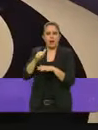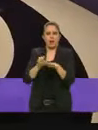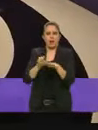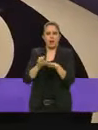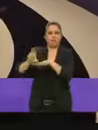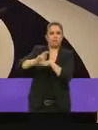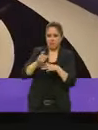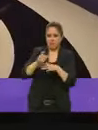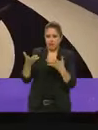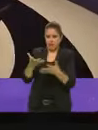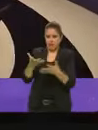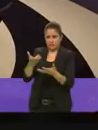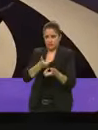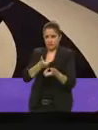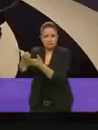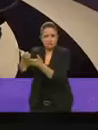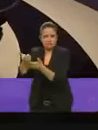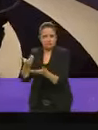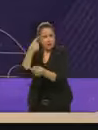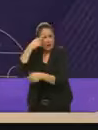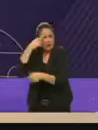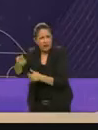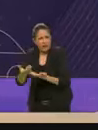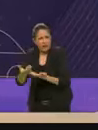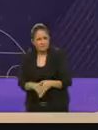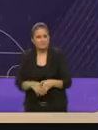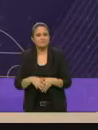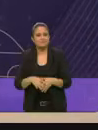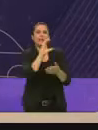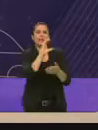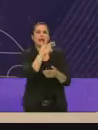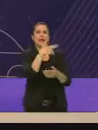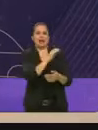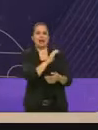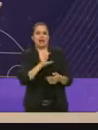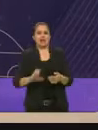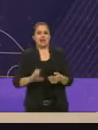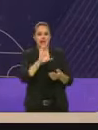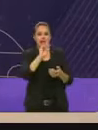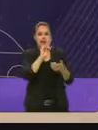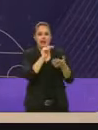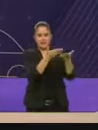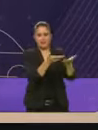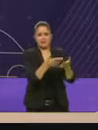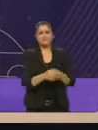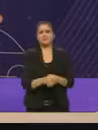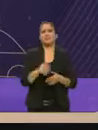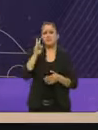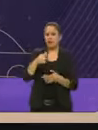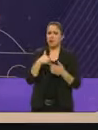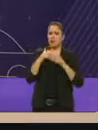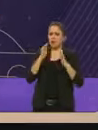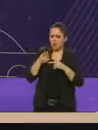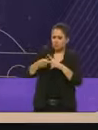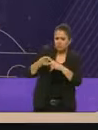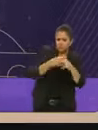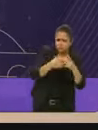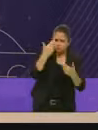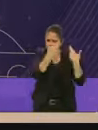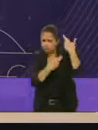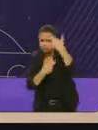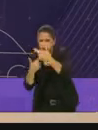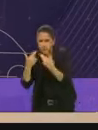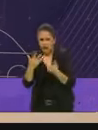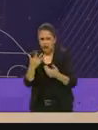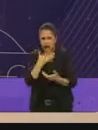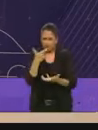nuestras propuestas tienen o son parte de un análisis de lo que se tiene y de lo que no se tiene en los